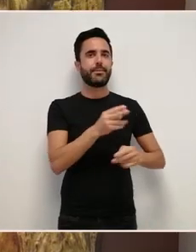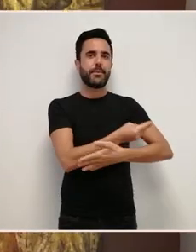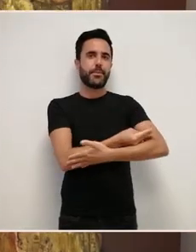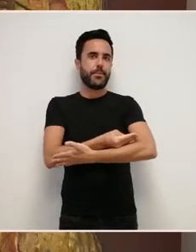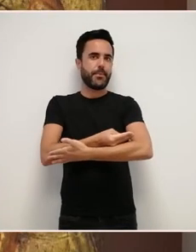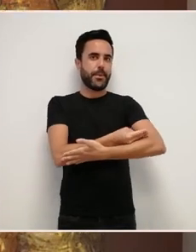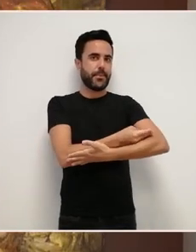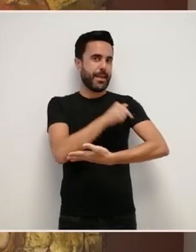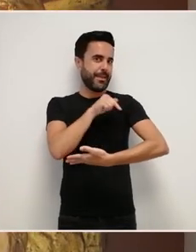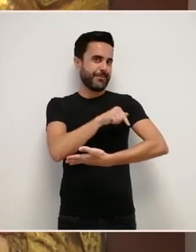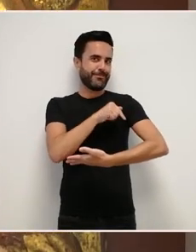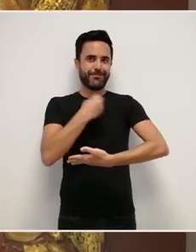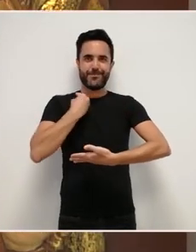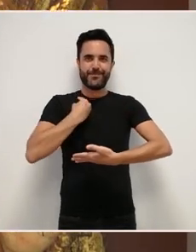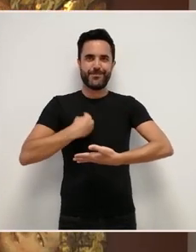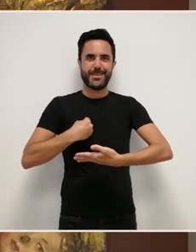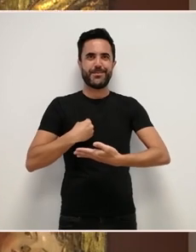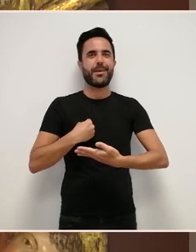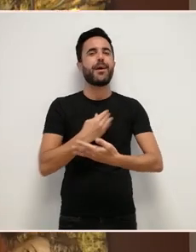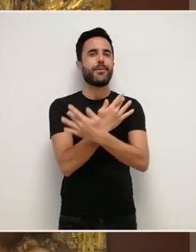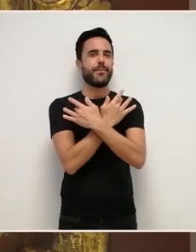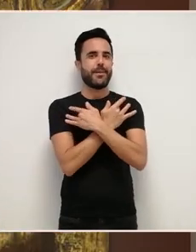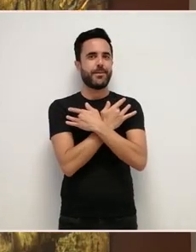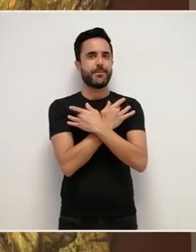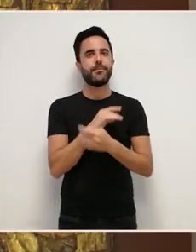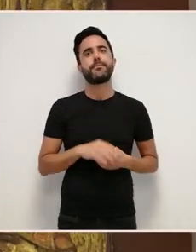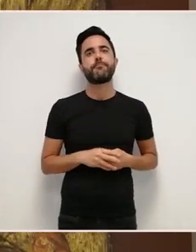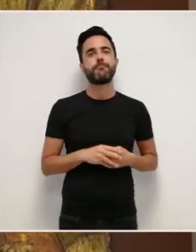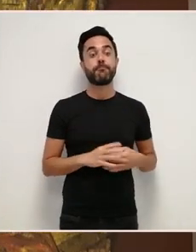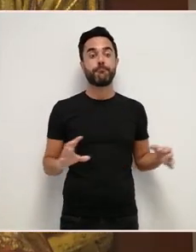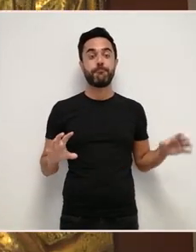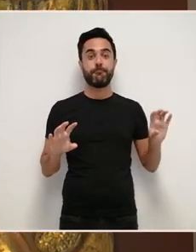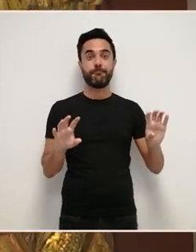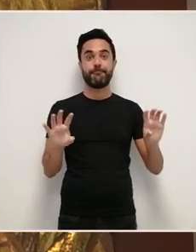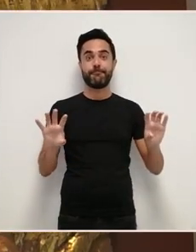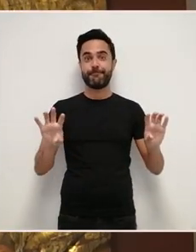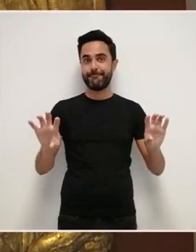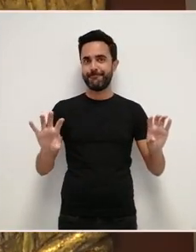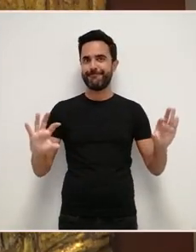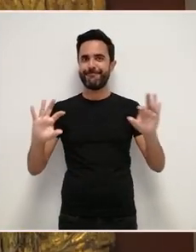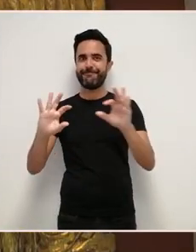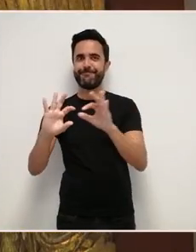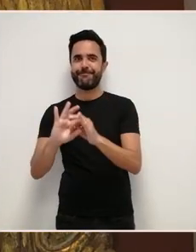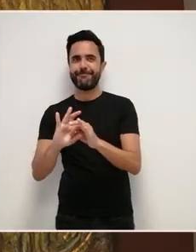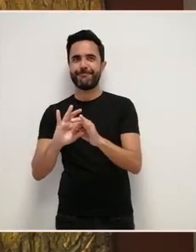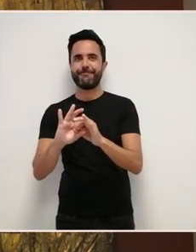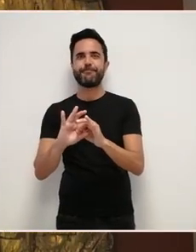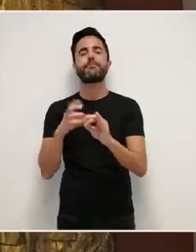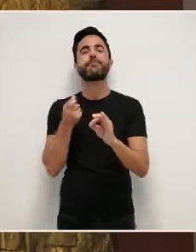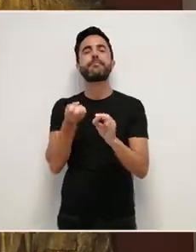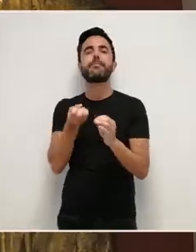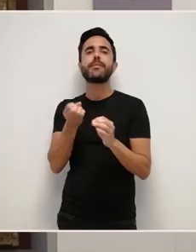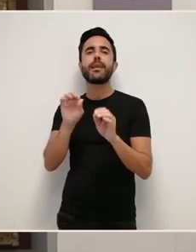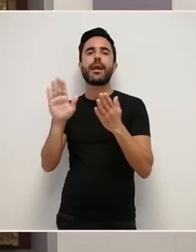vemos a ese bebé que precisamente a Virxe María Emparellada con nacimento, temos a escena da